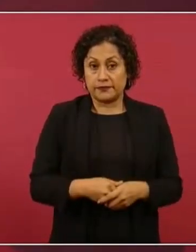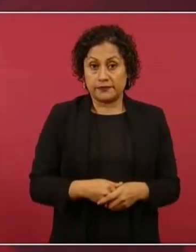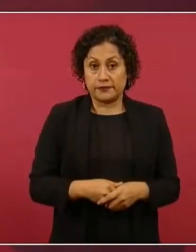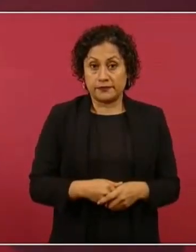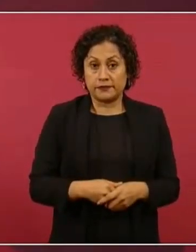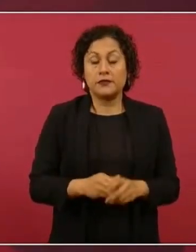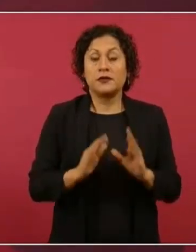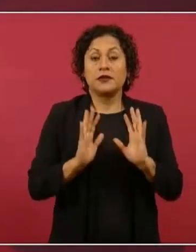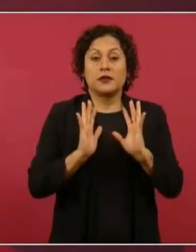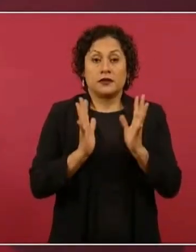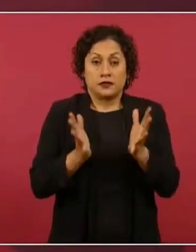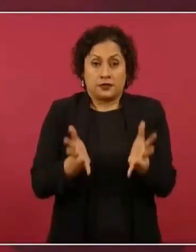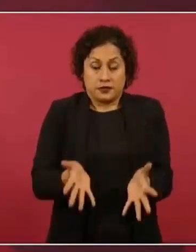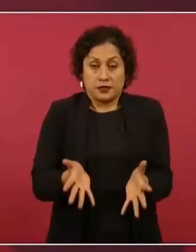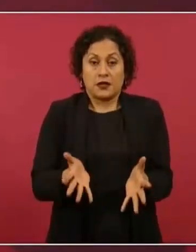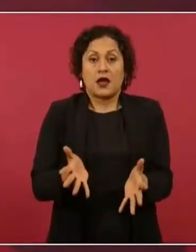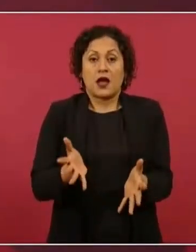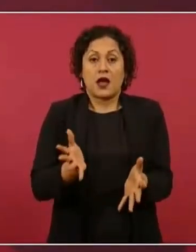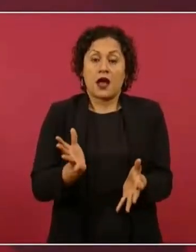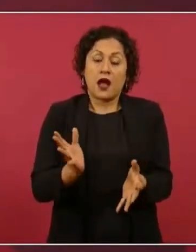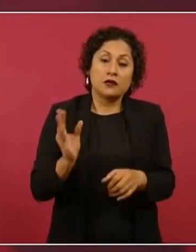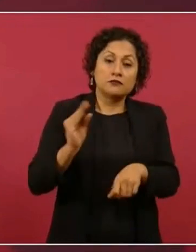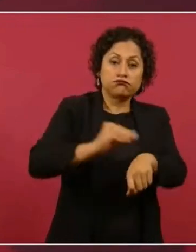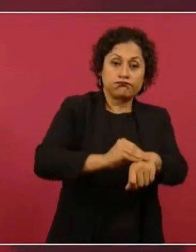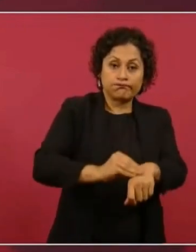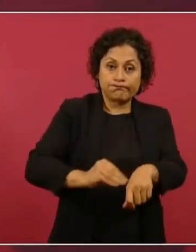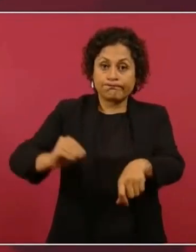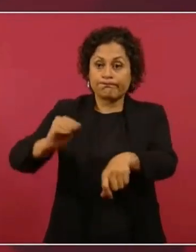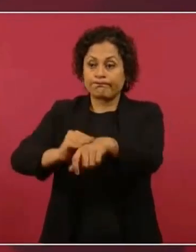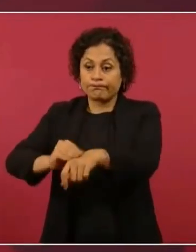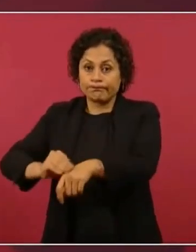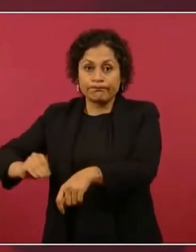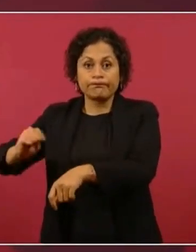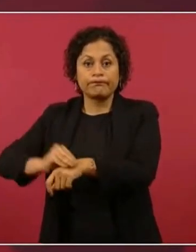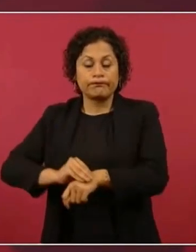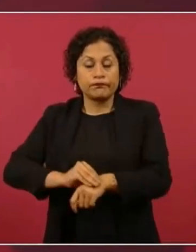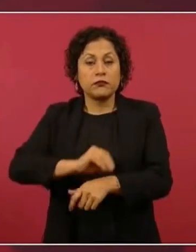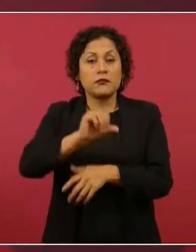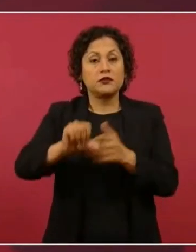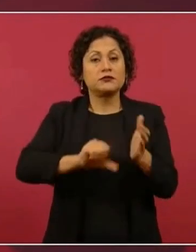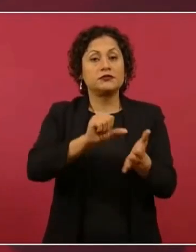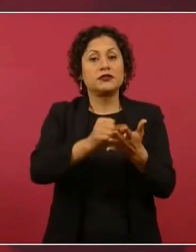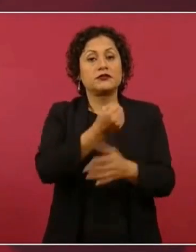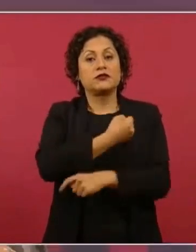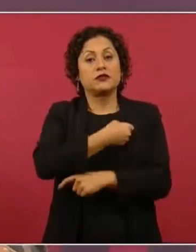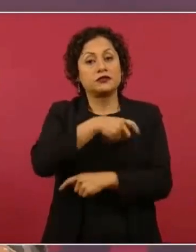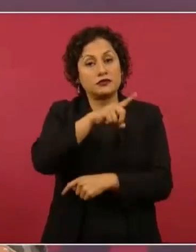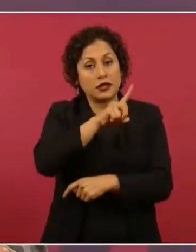equipando centros de salud, hospitales.